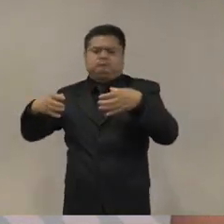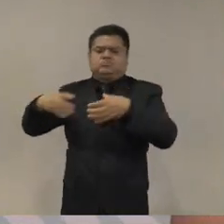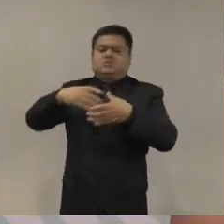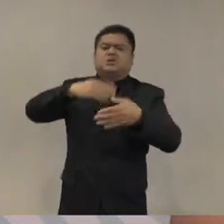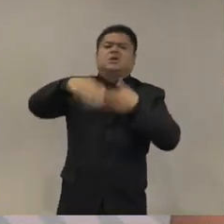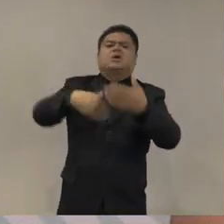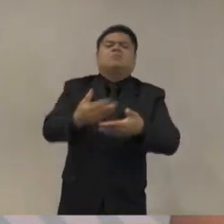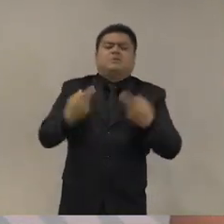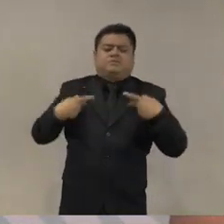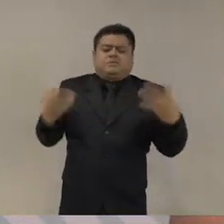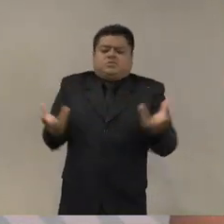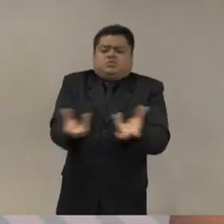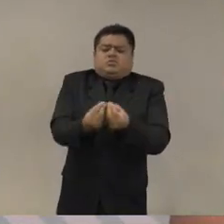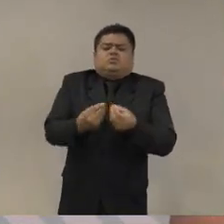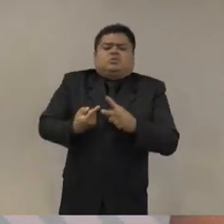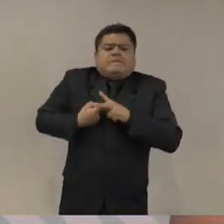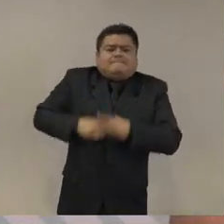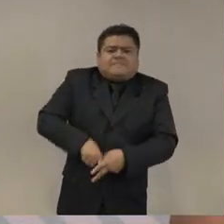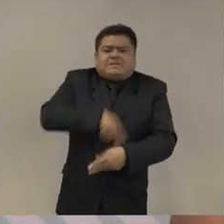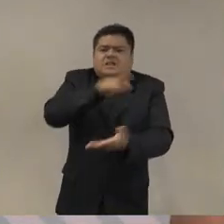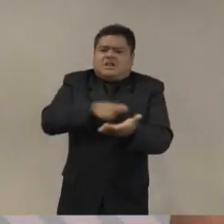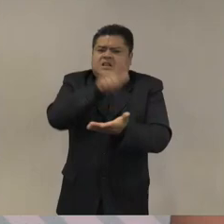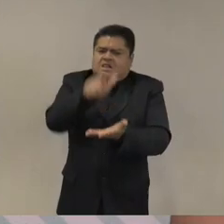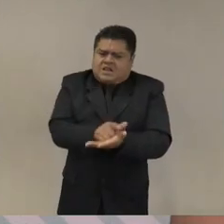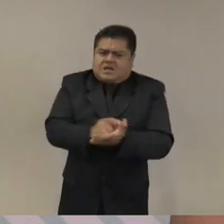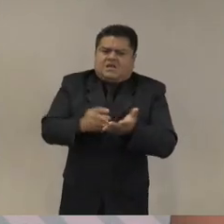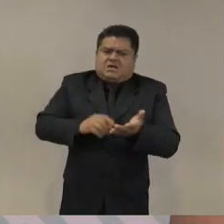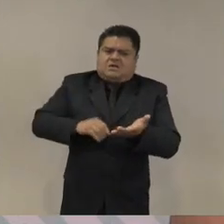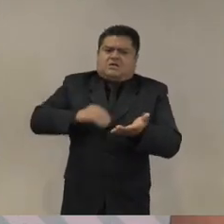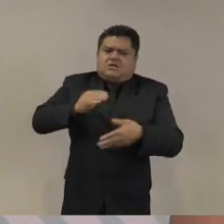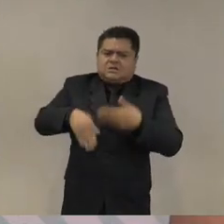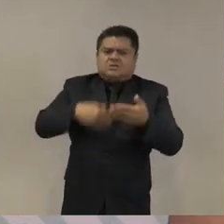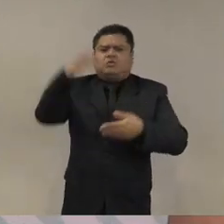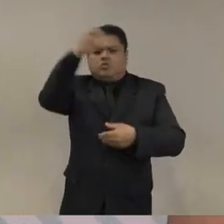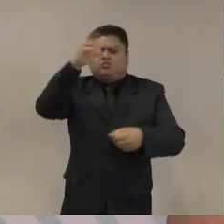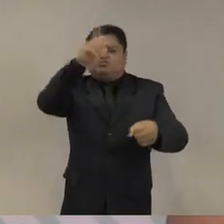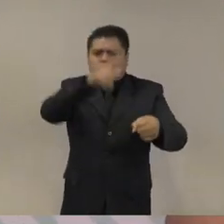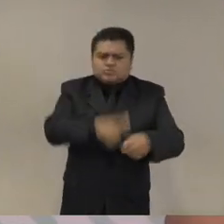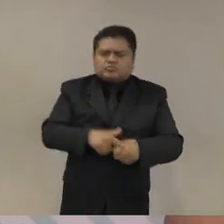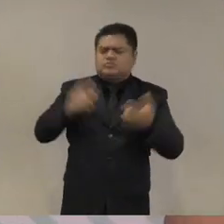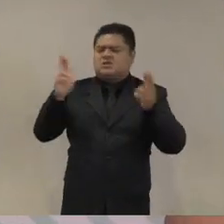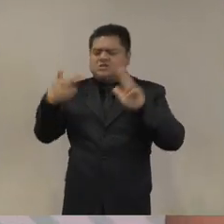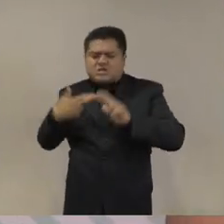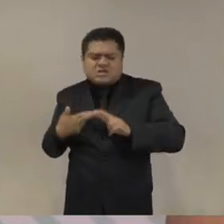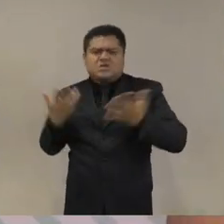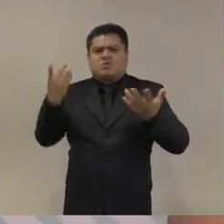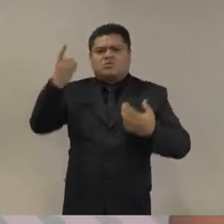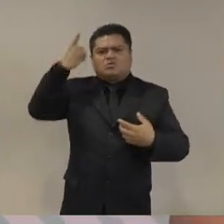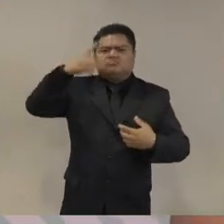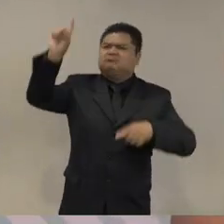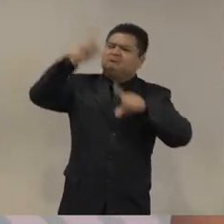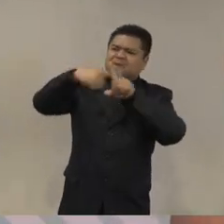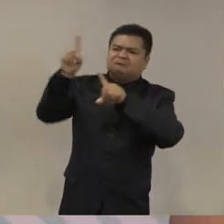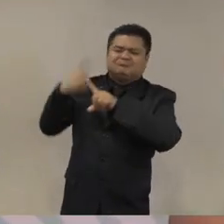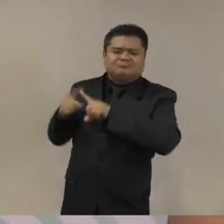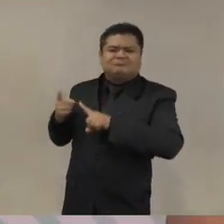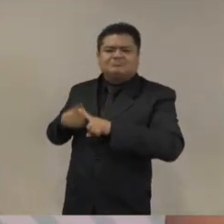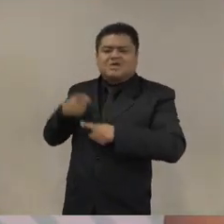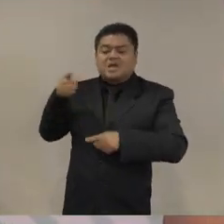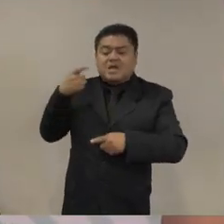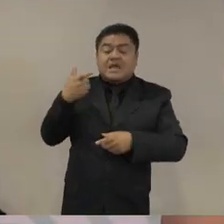etcétera y una cultura y una cultura que incluso los dioses o las deidades son representación de la actividad económica